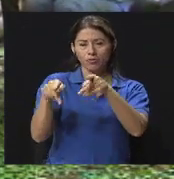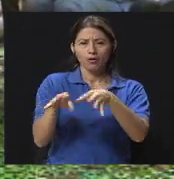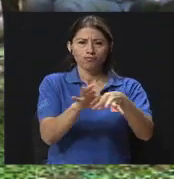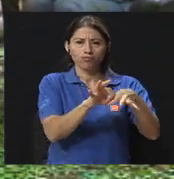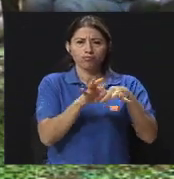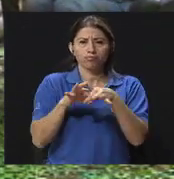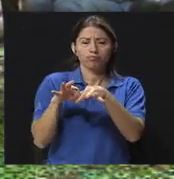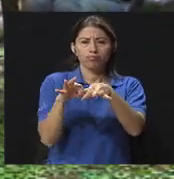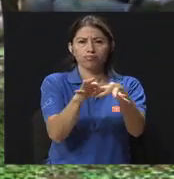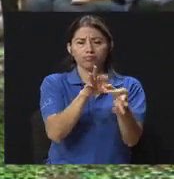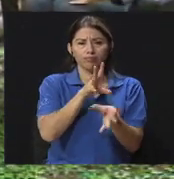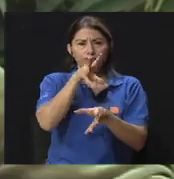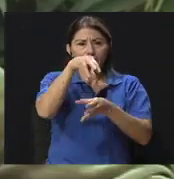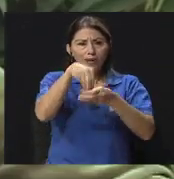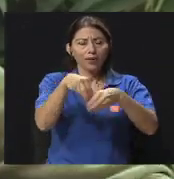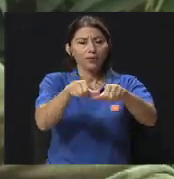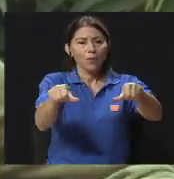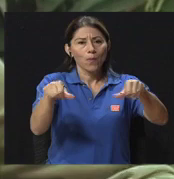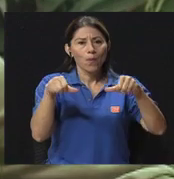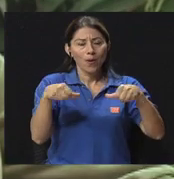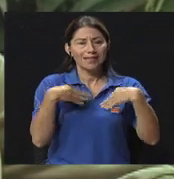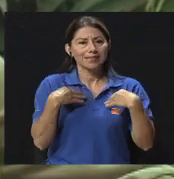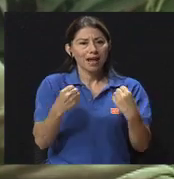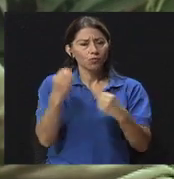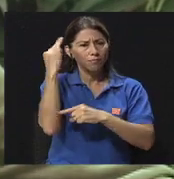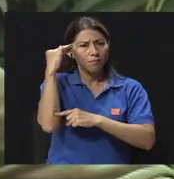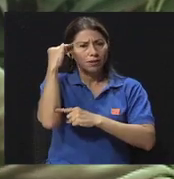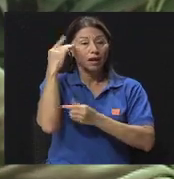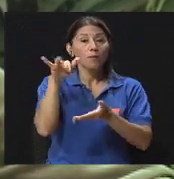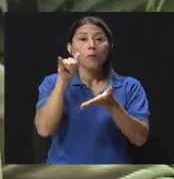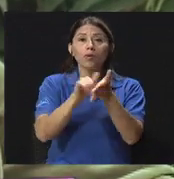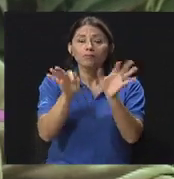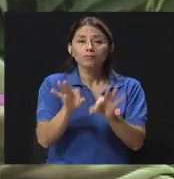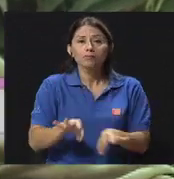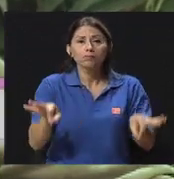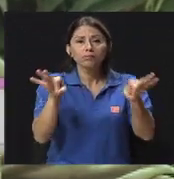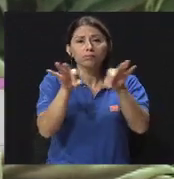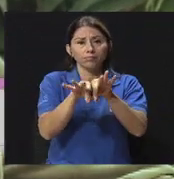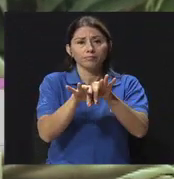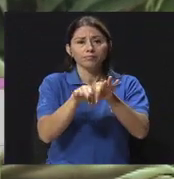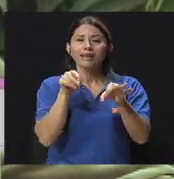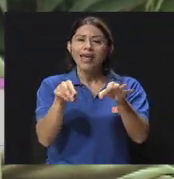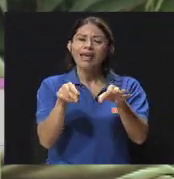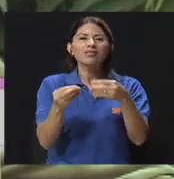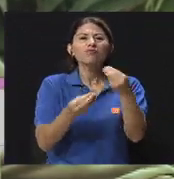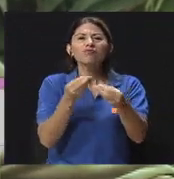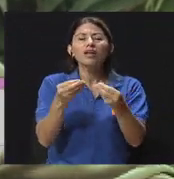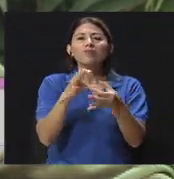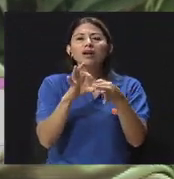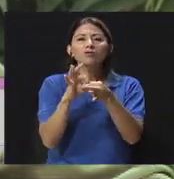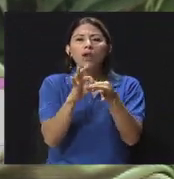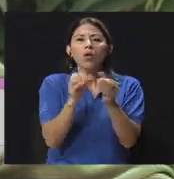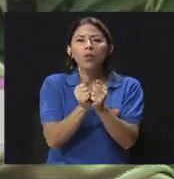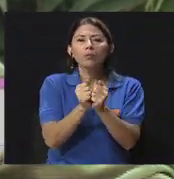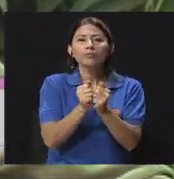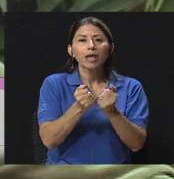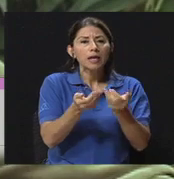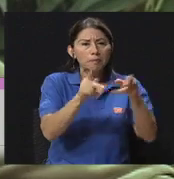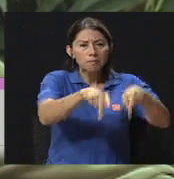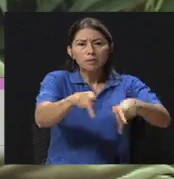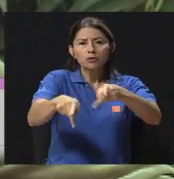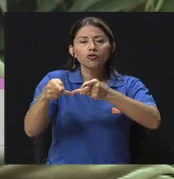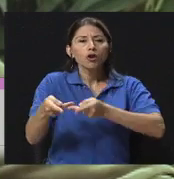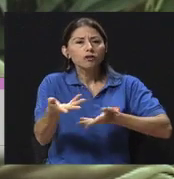del ámbito de la salud mental, ¿verdad? Por eso ese peso tan importante. Tiene que ver con la interacción, con la interacción recíproca,